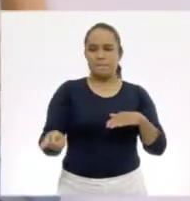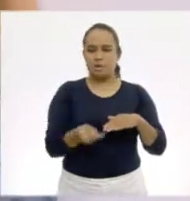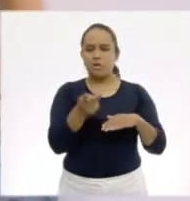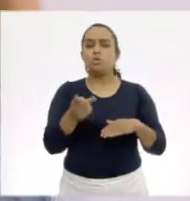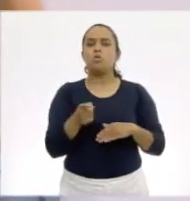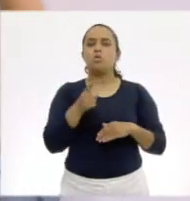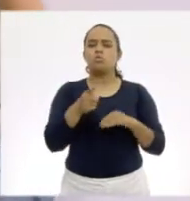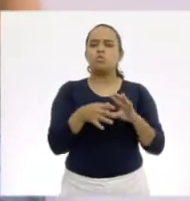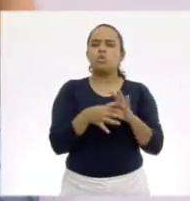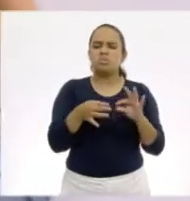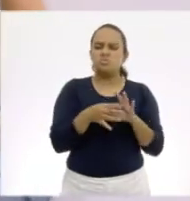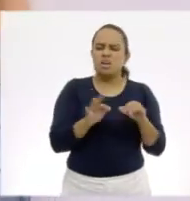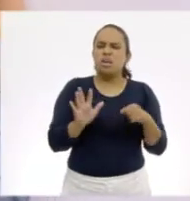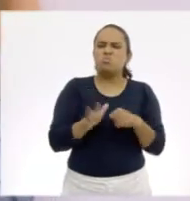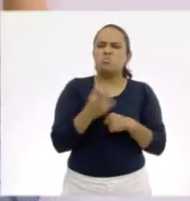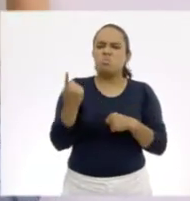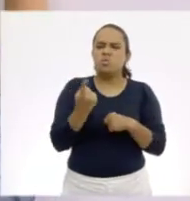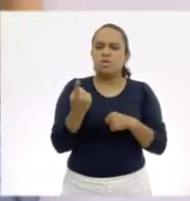¿explica el por qué?